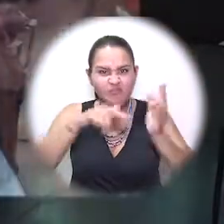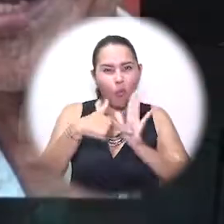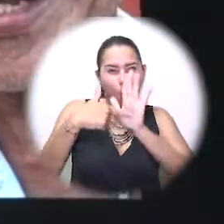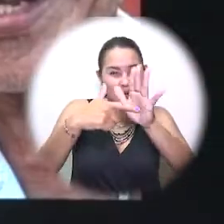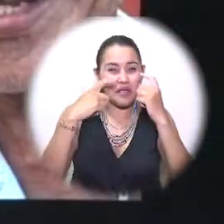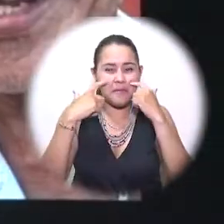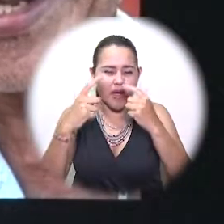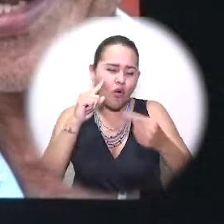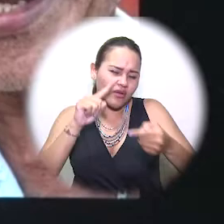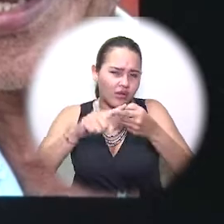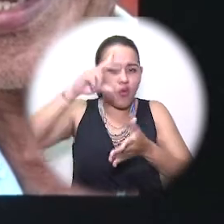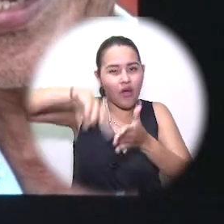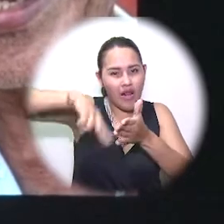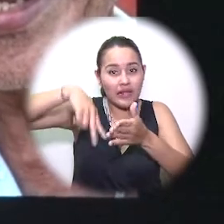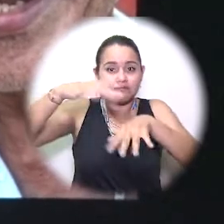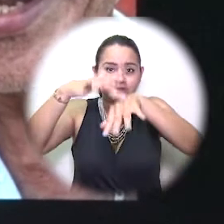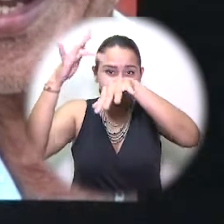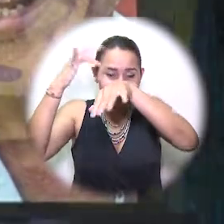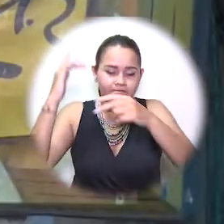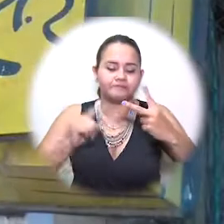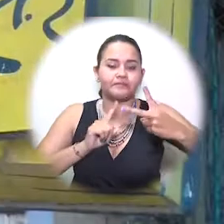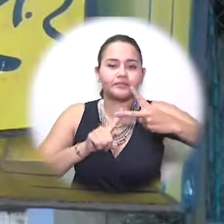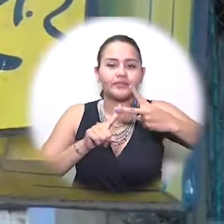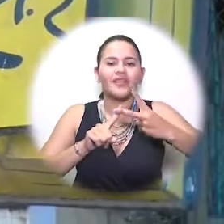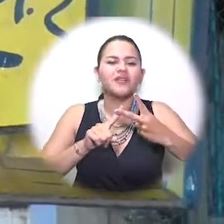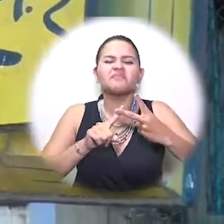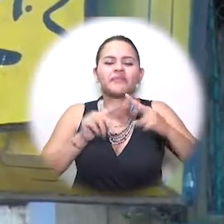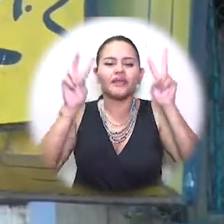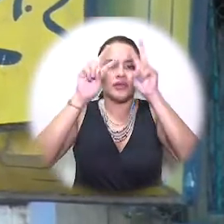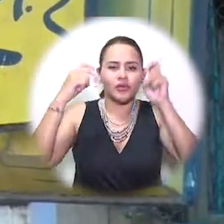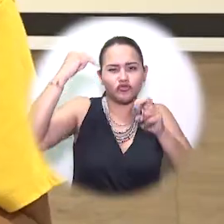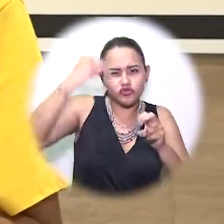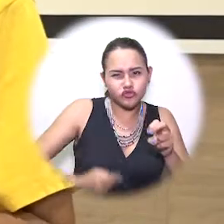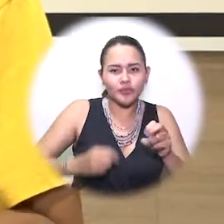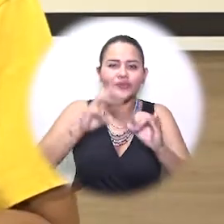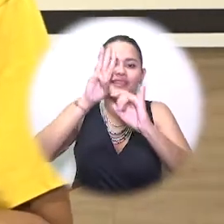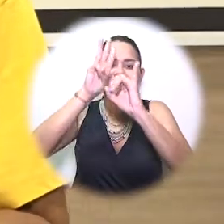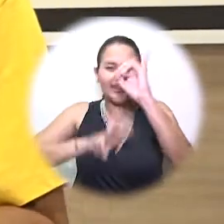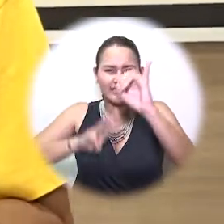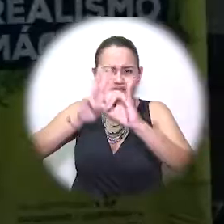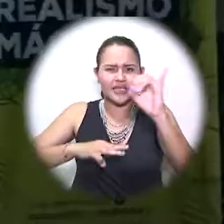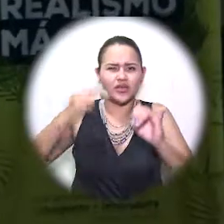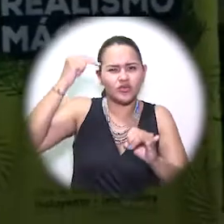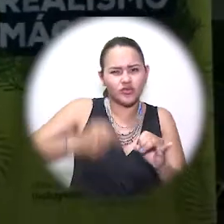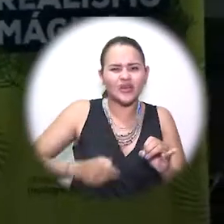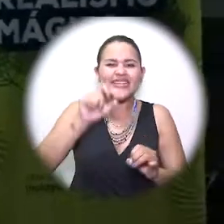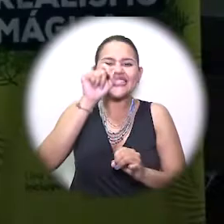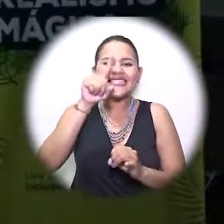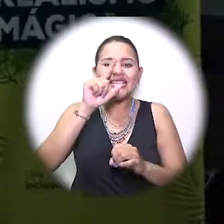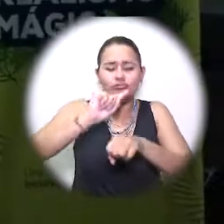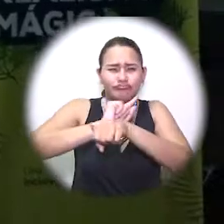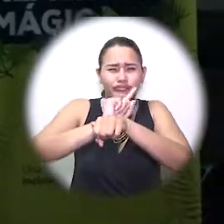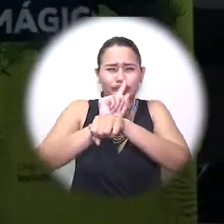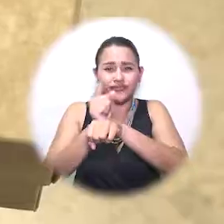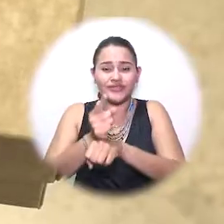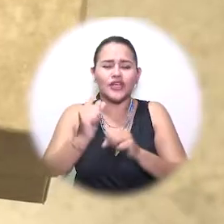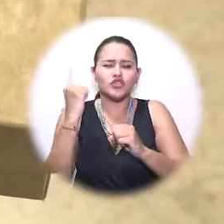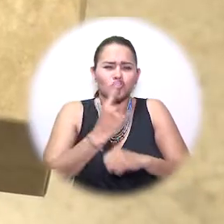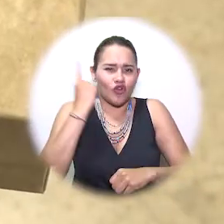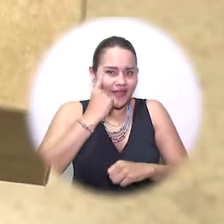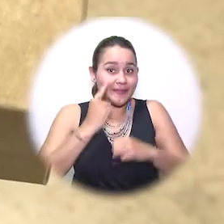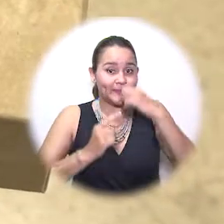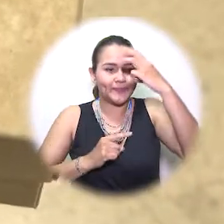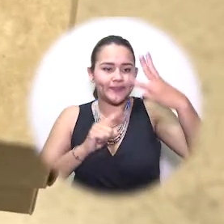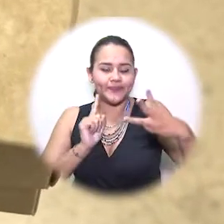para promover la lectura en niños y adolescentes. El segundo es una narrativa para Instagram que se ha denominado 100 segundos de soledad. El